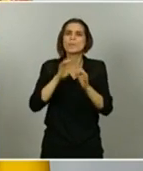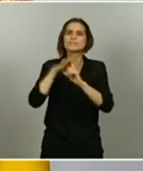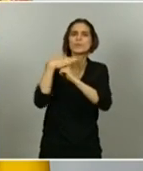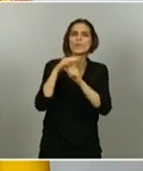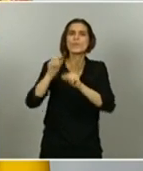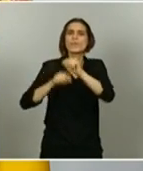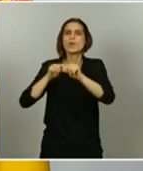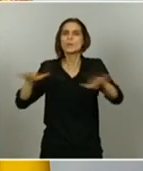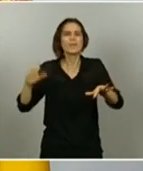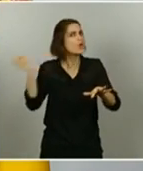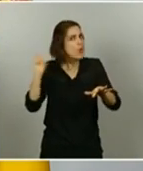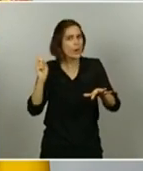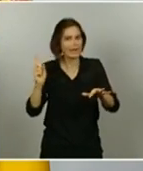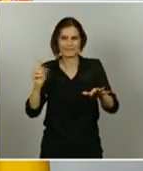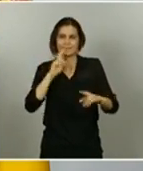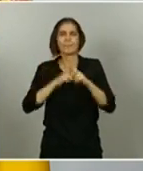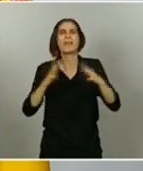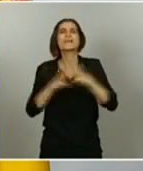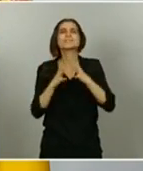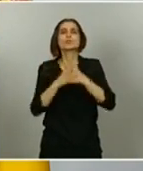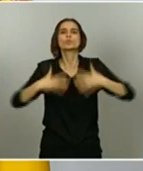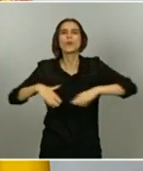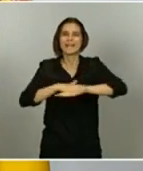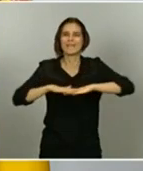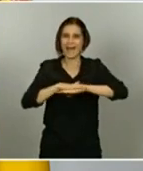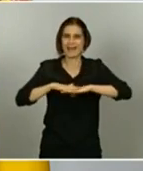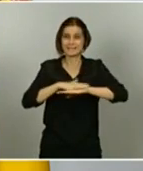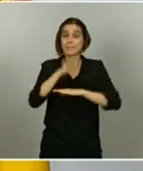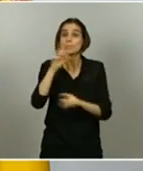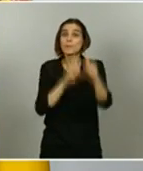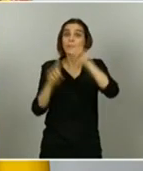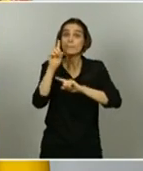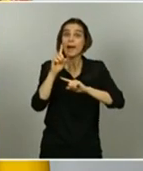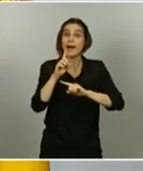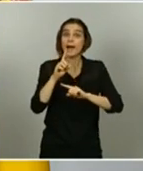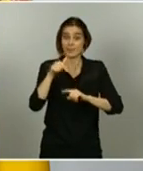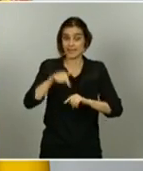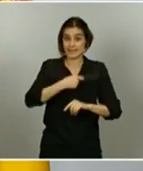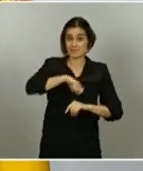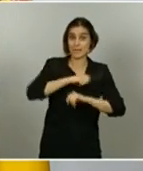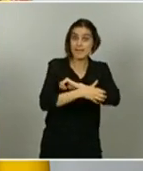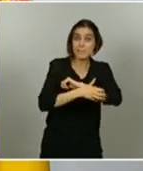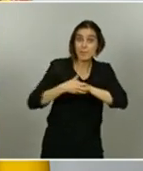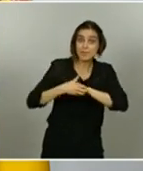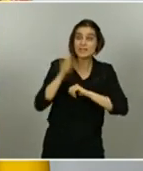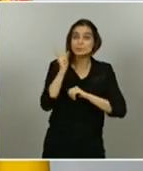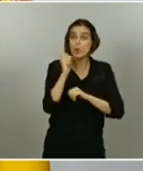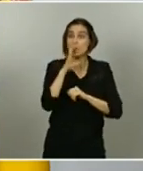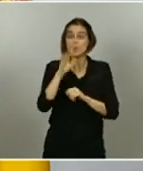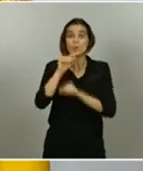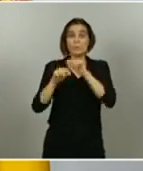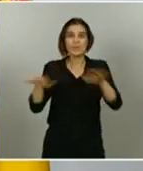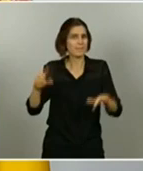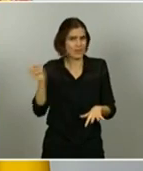es un problema coyuntural sino un problema estructural. El relator de Naciones Unidas decía que la pobreza es una opción